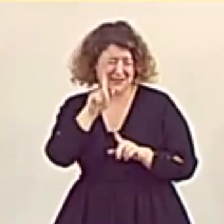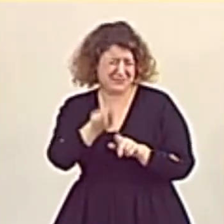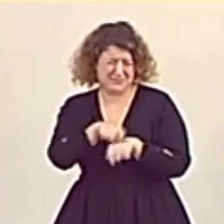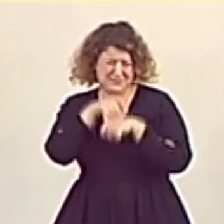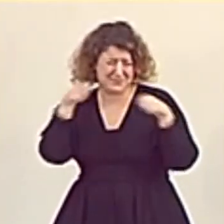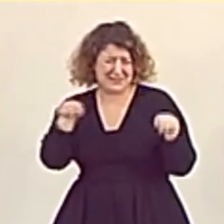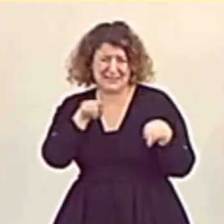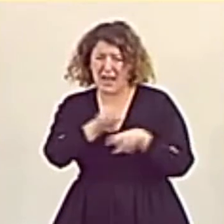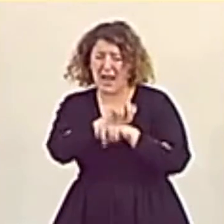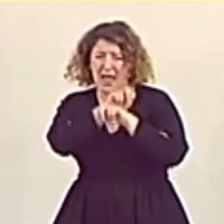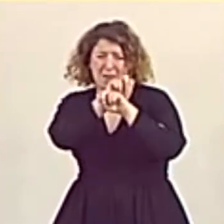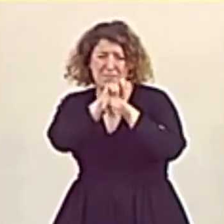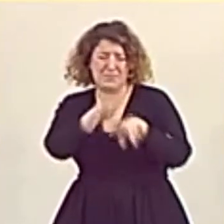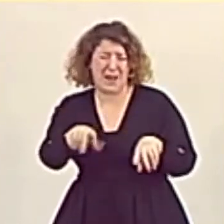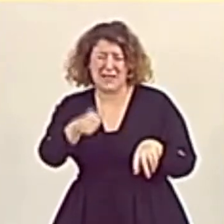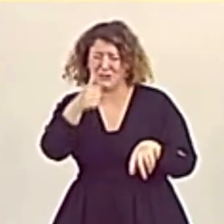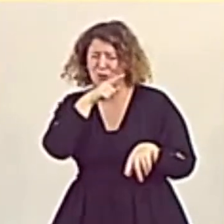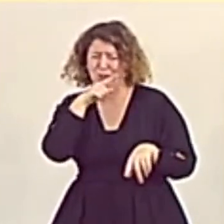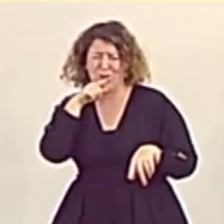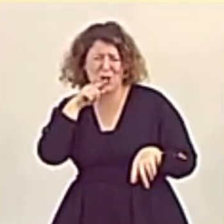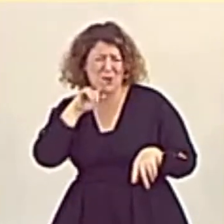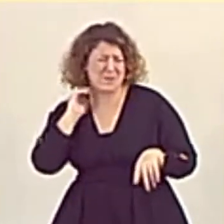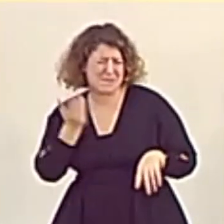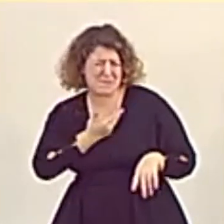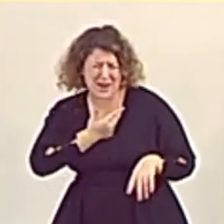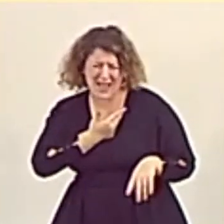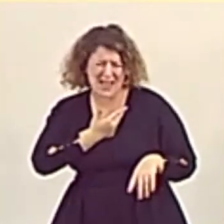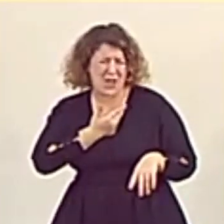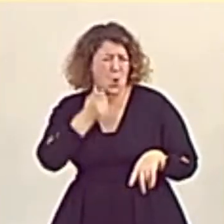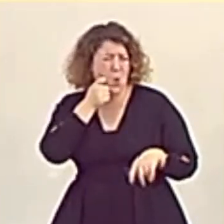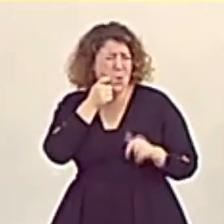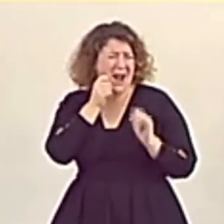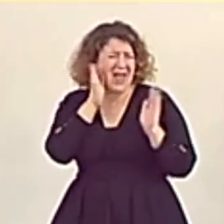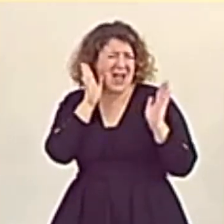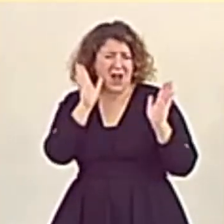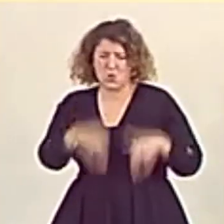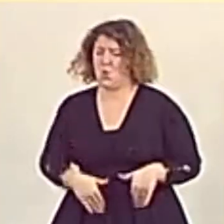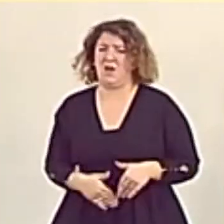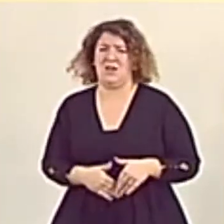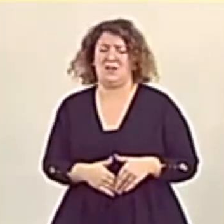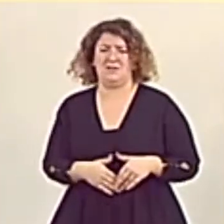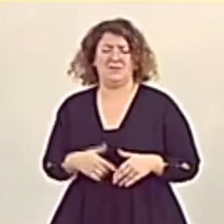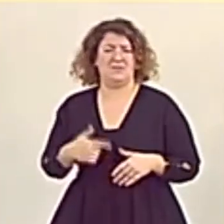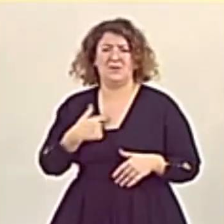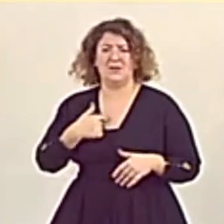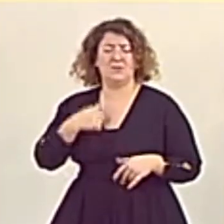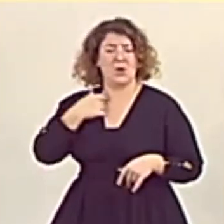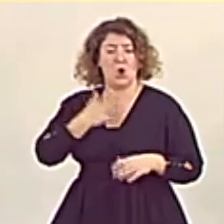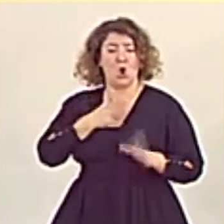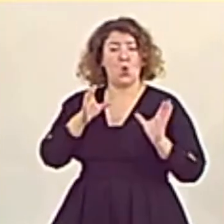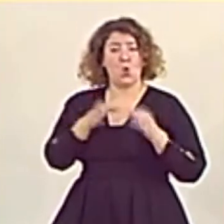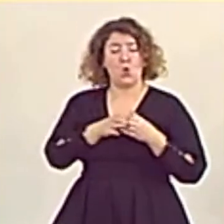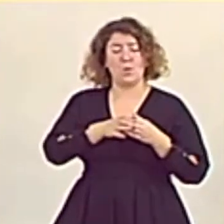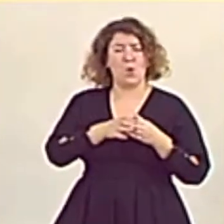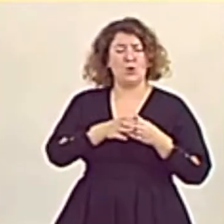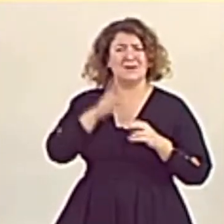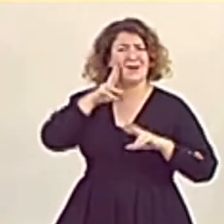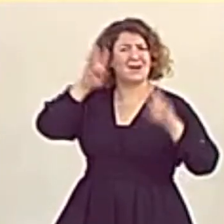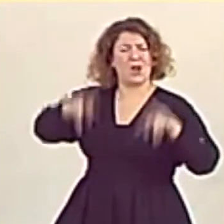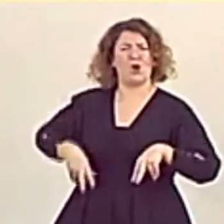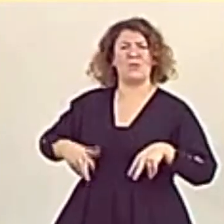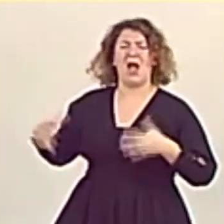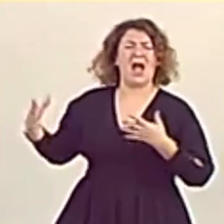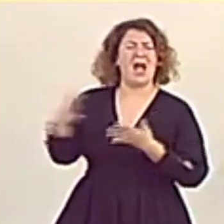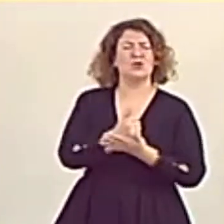dolorosa, es la más indigna y es la más inhumana. El máximo reconocimiento de mi grupo a todas las